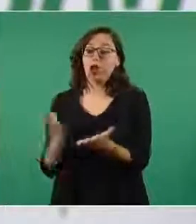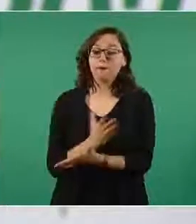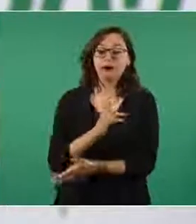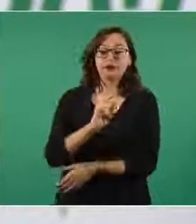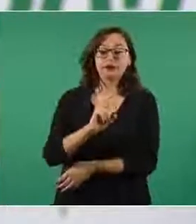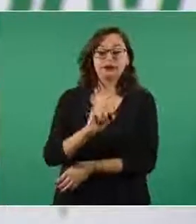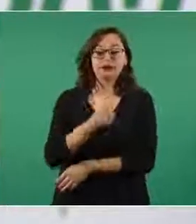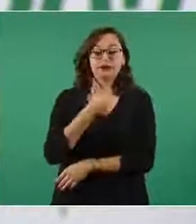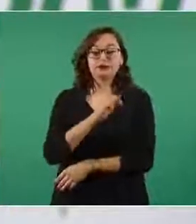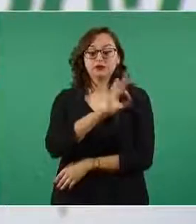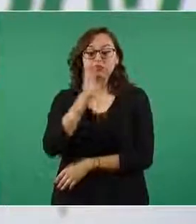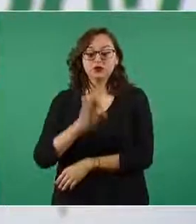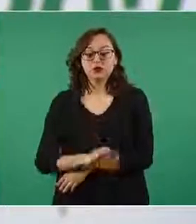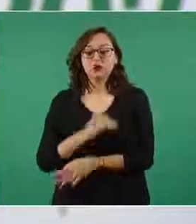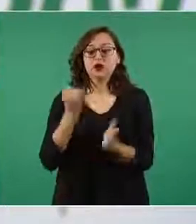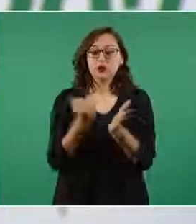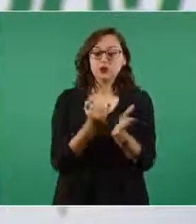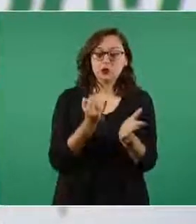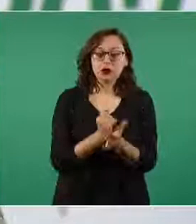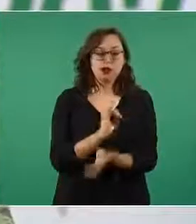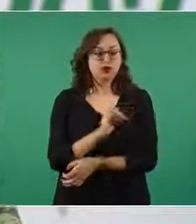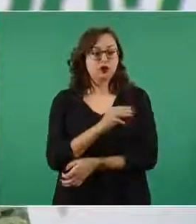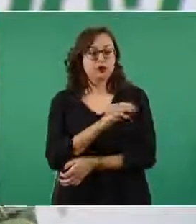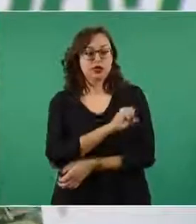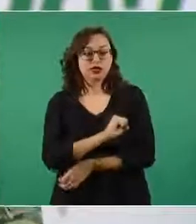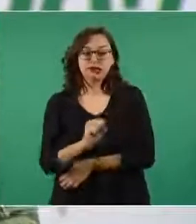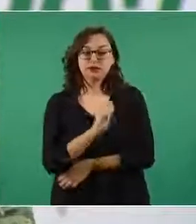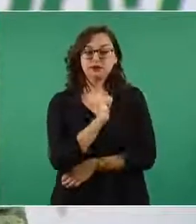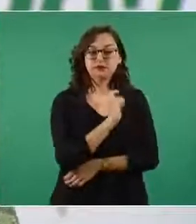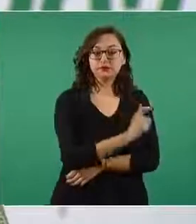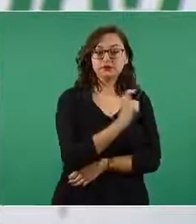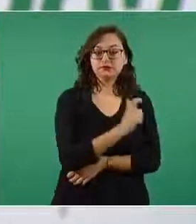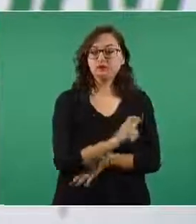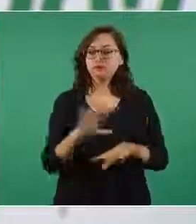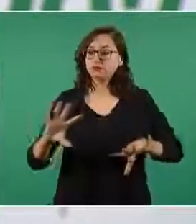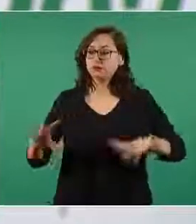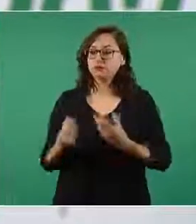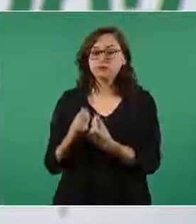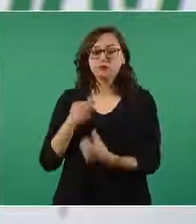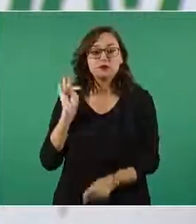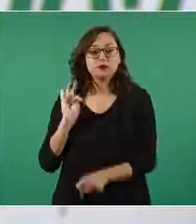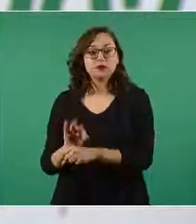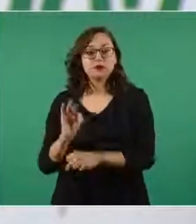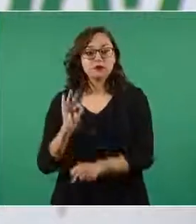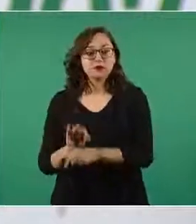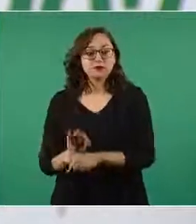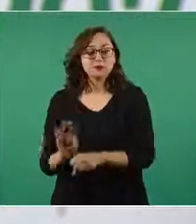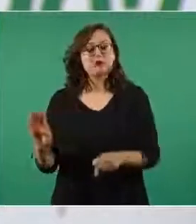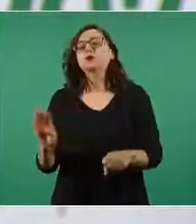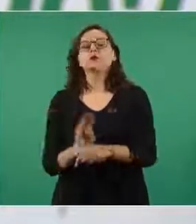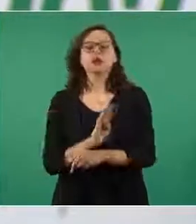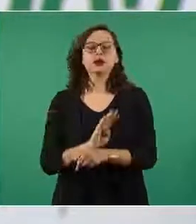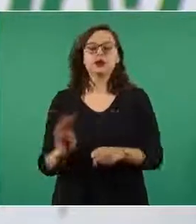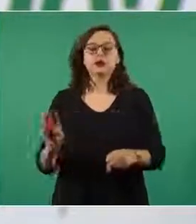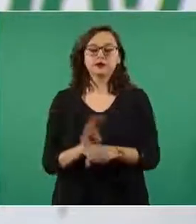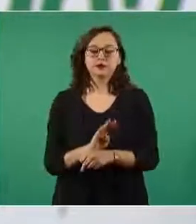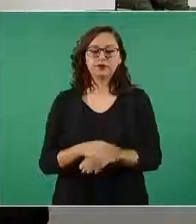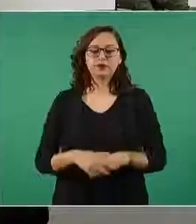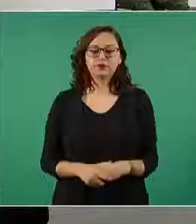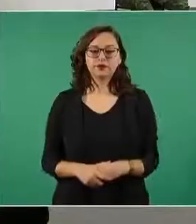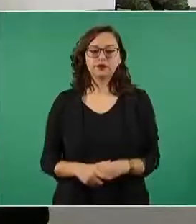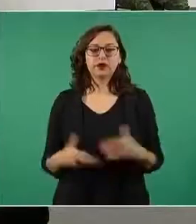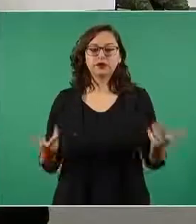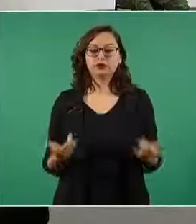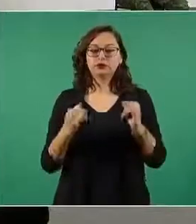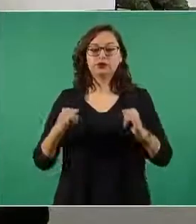a la Federación de esta manera bajo este esquema de trabajo este es utilizado por todas las